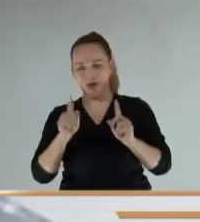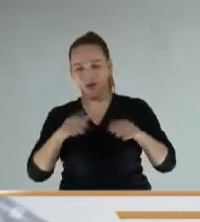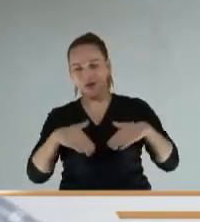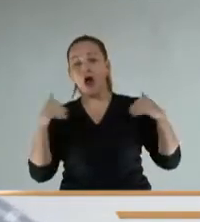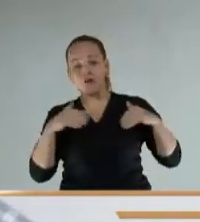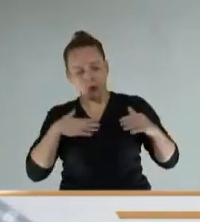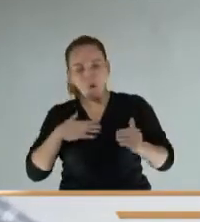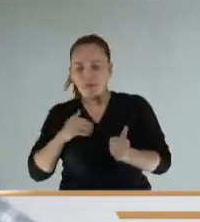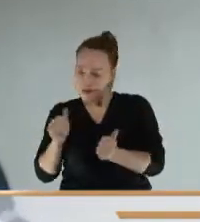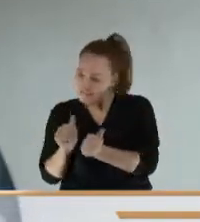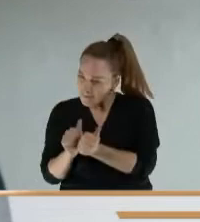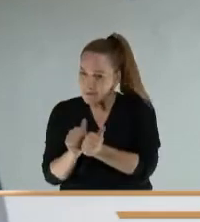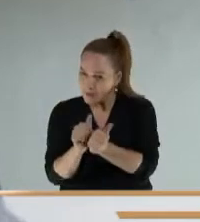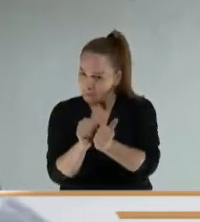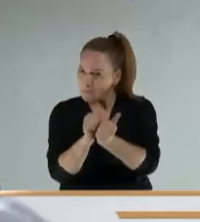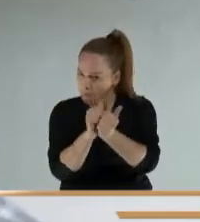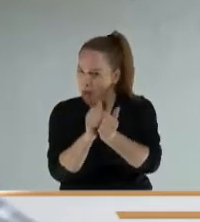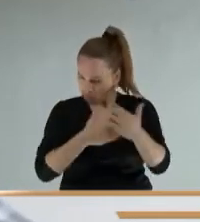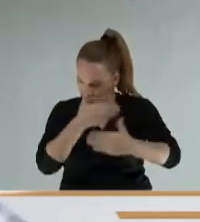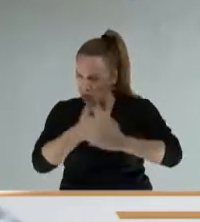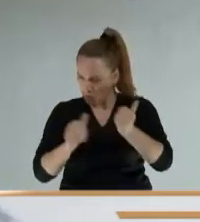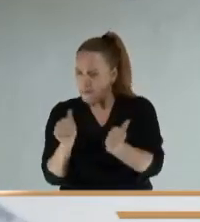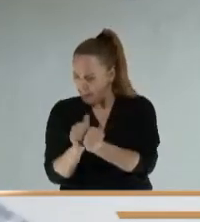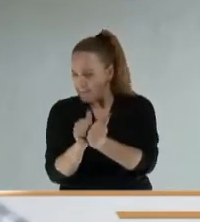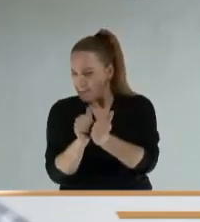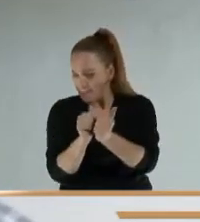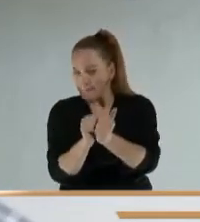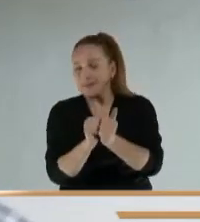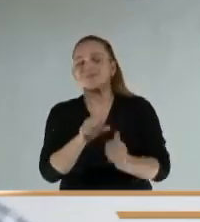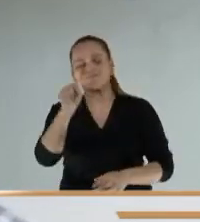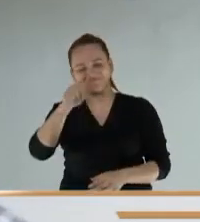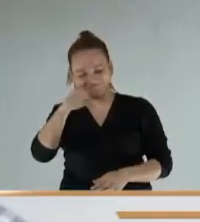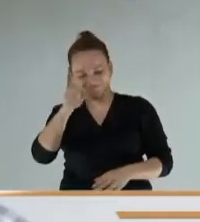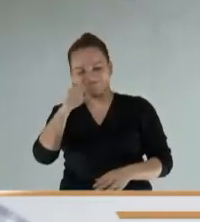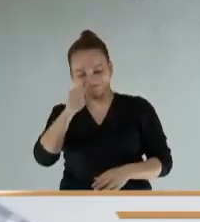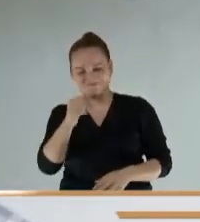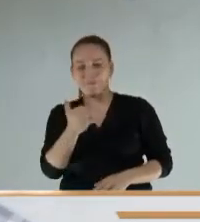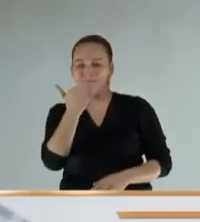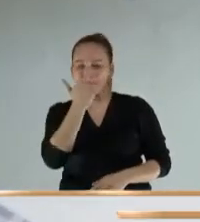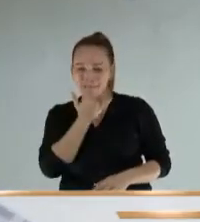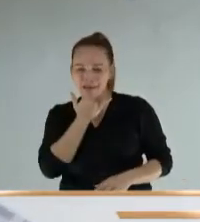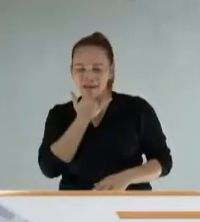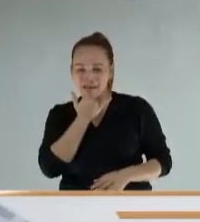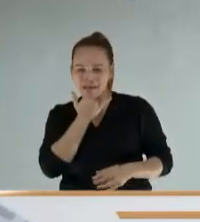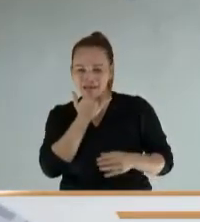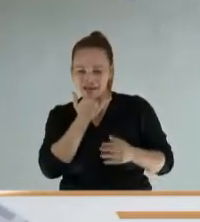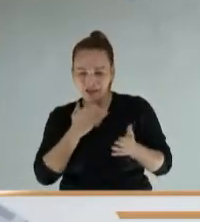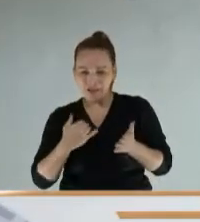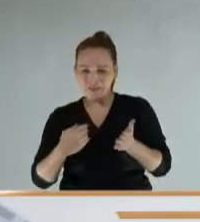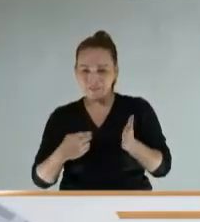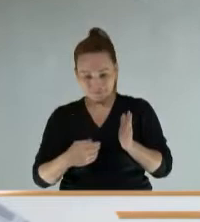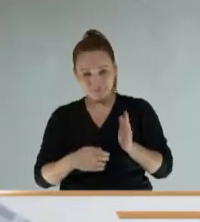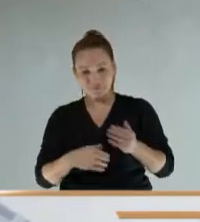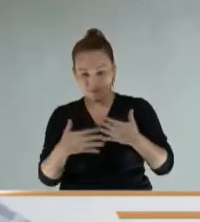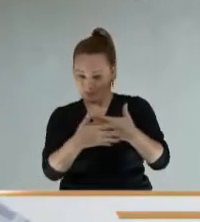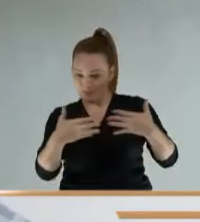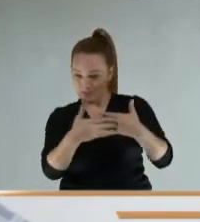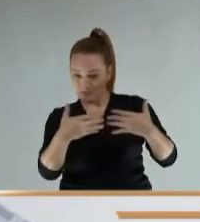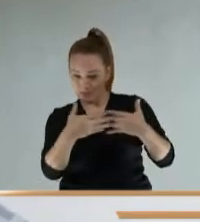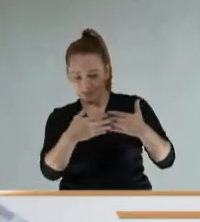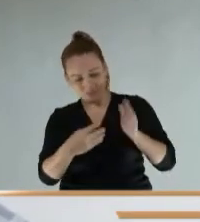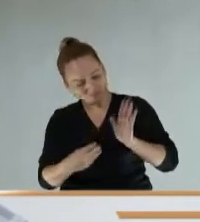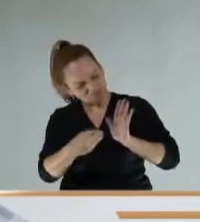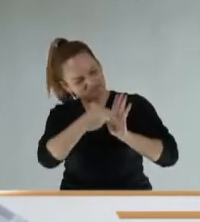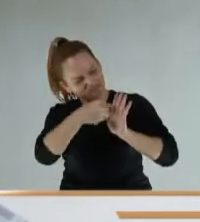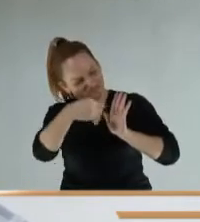venido acompañando ese proceso y por supuesto hay un error de transcripción apreciado, presidente Germán Blanco